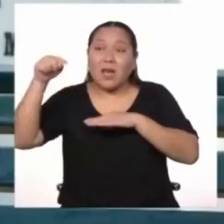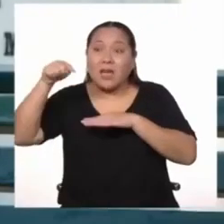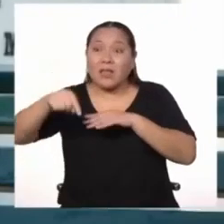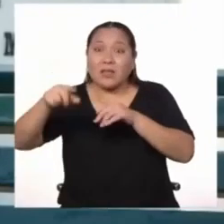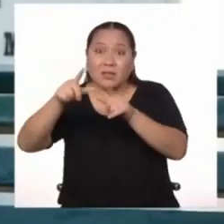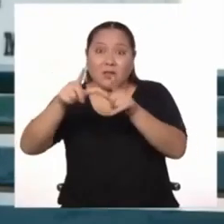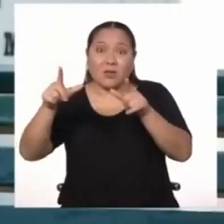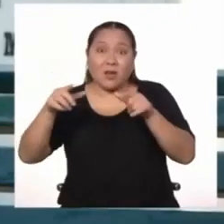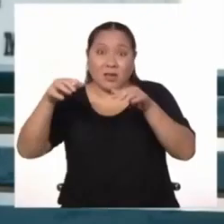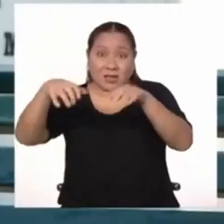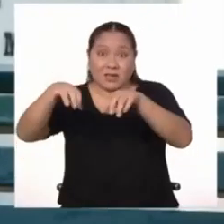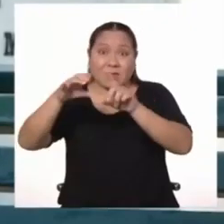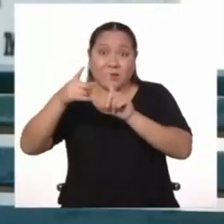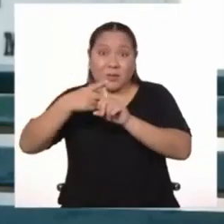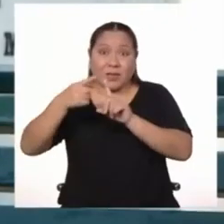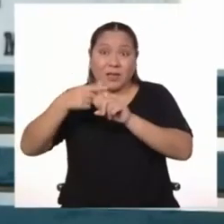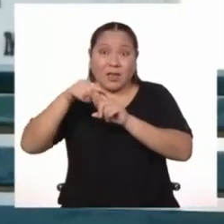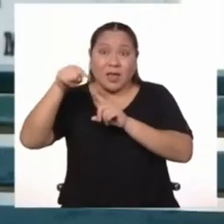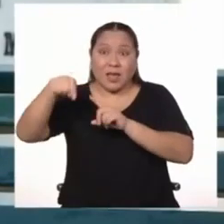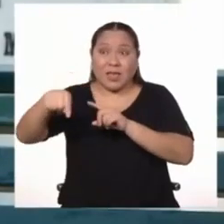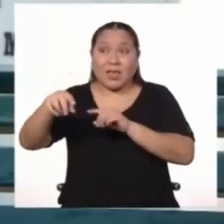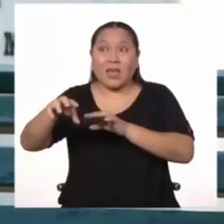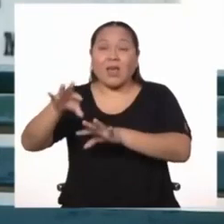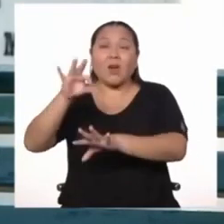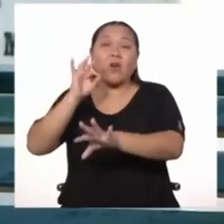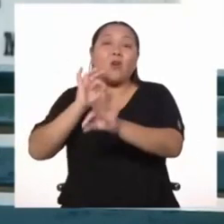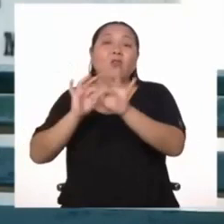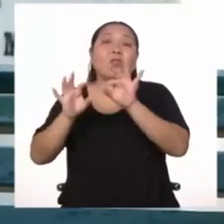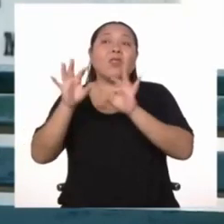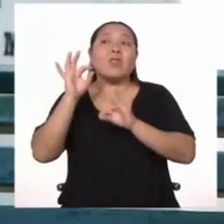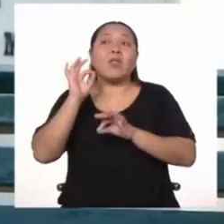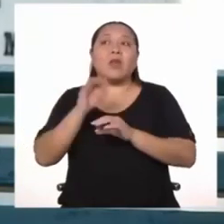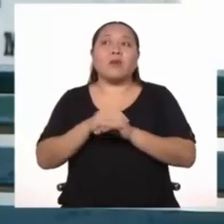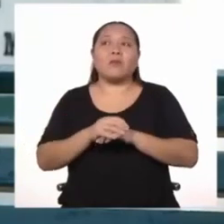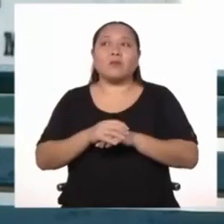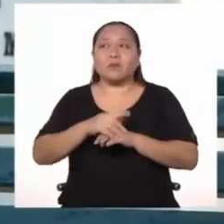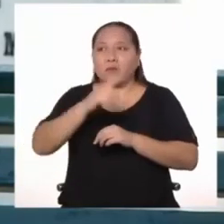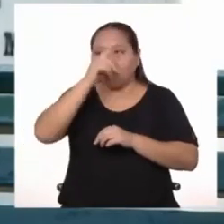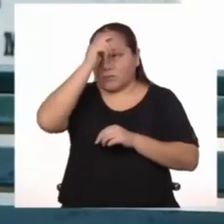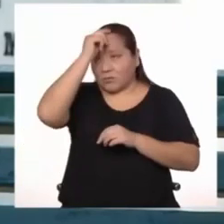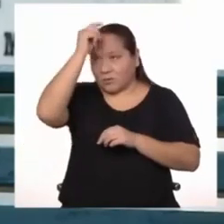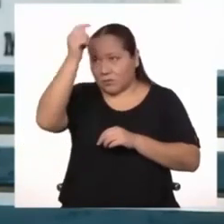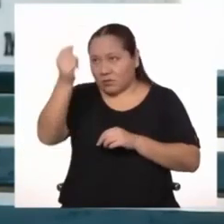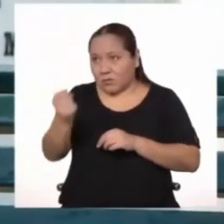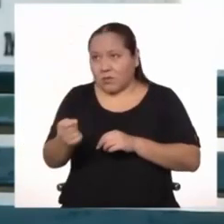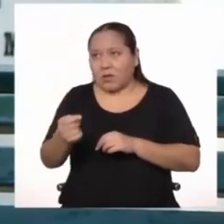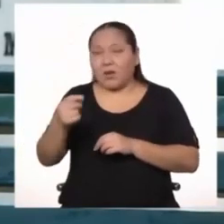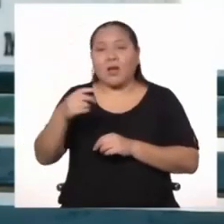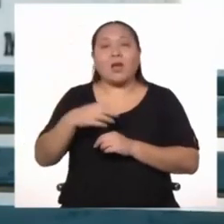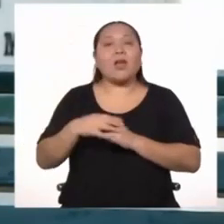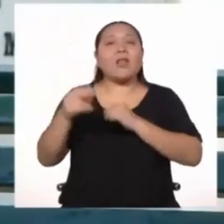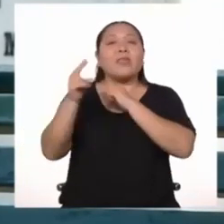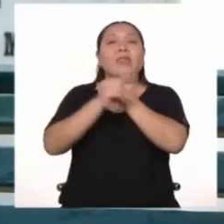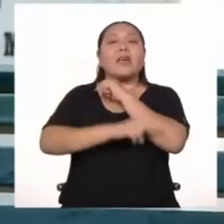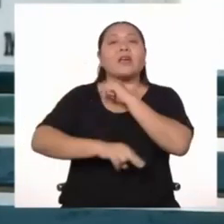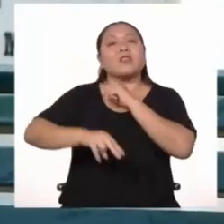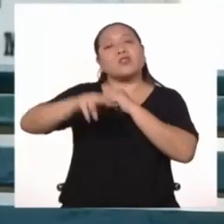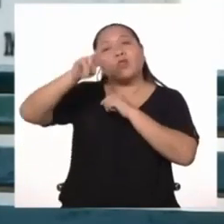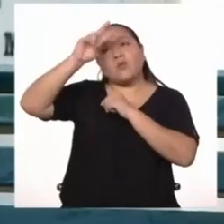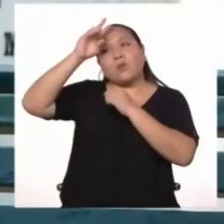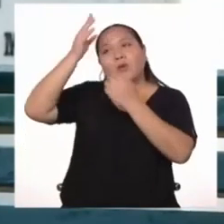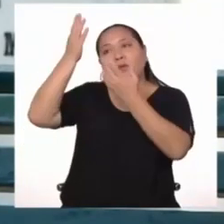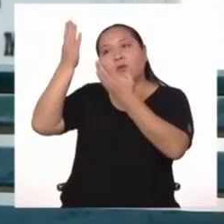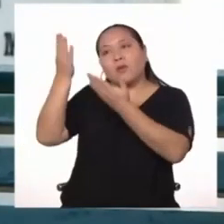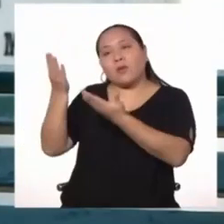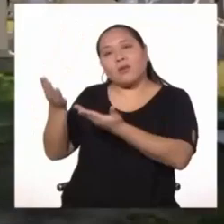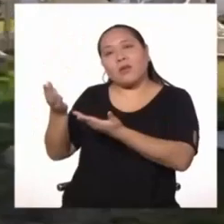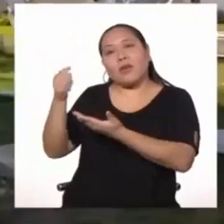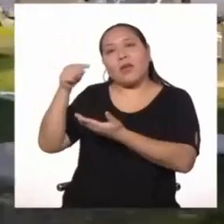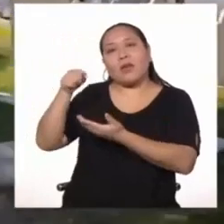En este cementerio encontramos todavía un homenaje de la nación peruana a su figura.